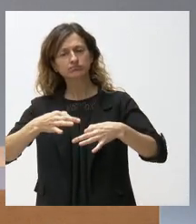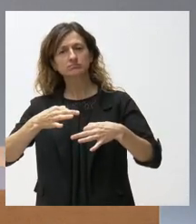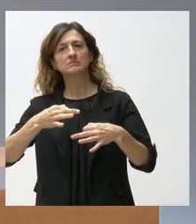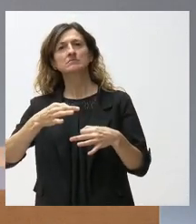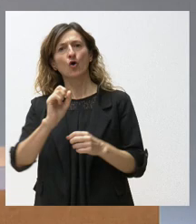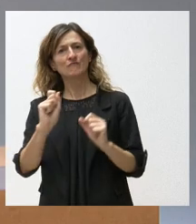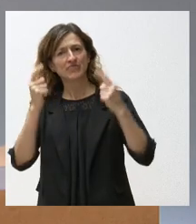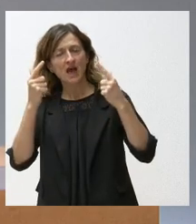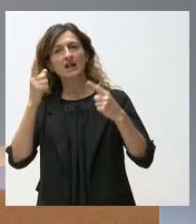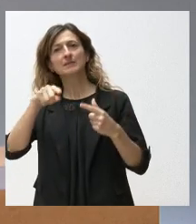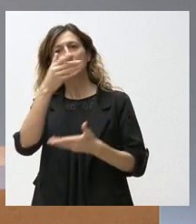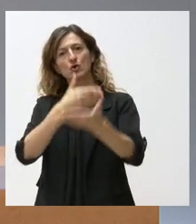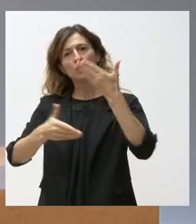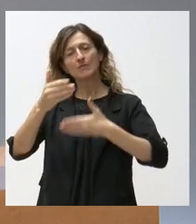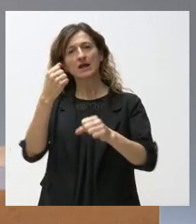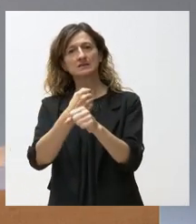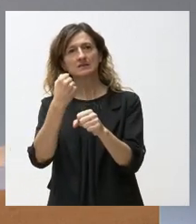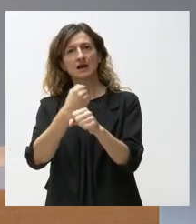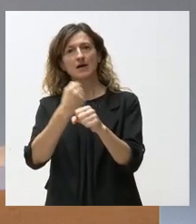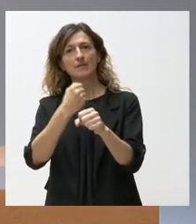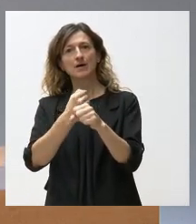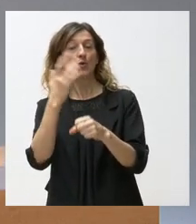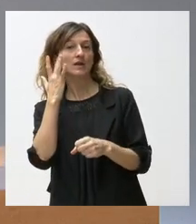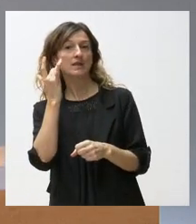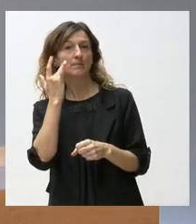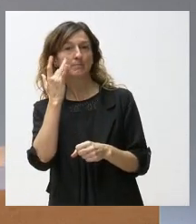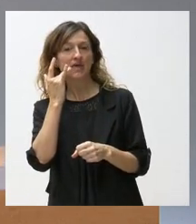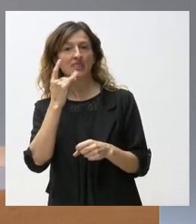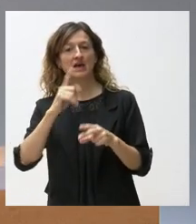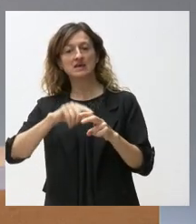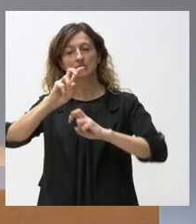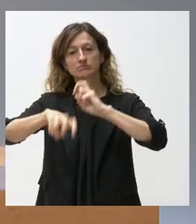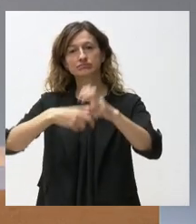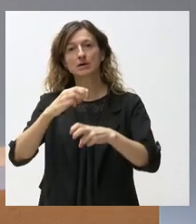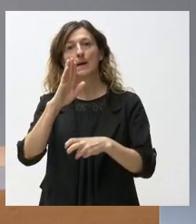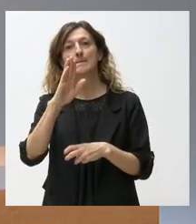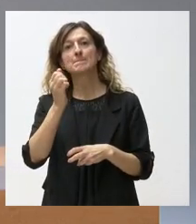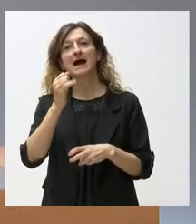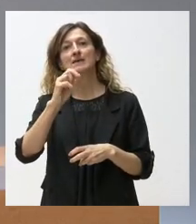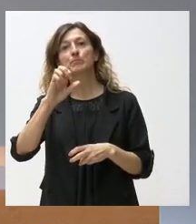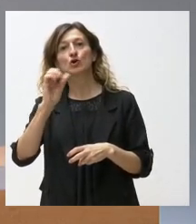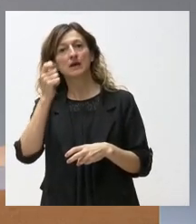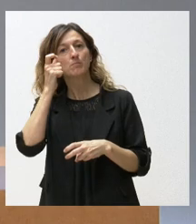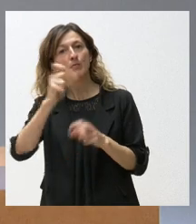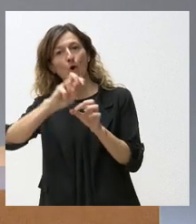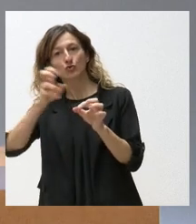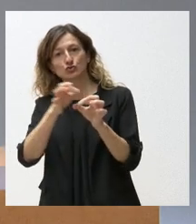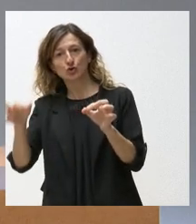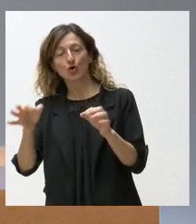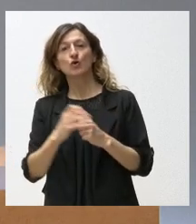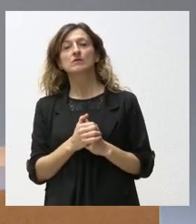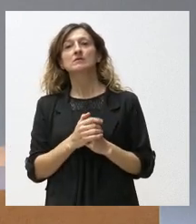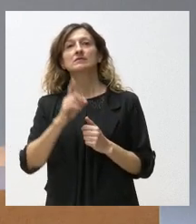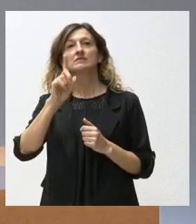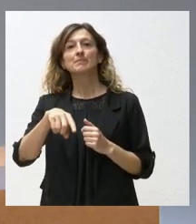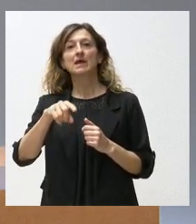colaborar también en las labores de limpieza y recuperación de Paiporta. Y, en segundo lugar, en el